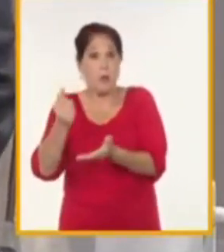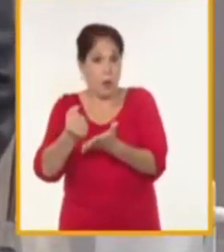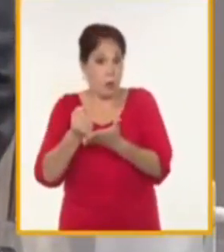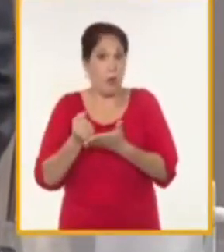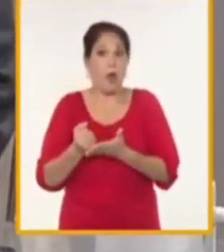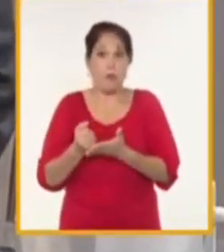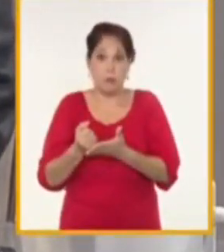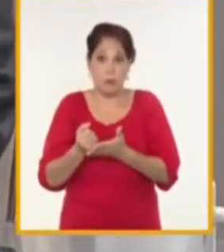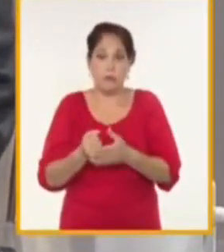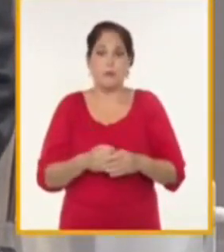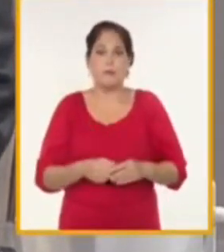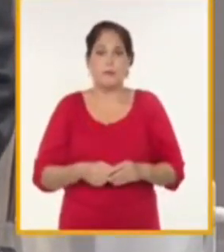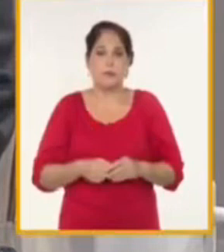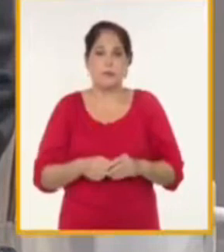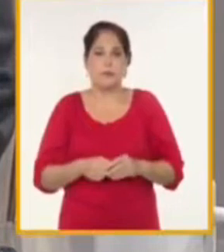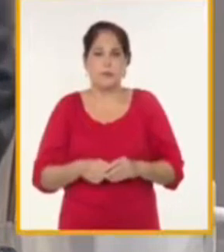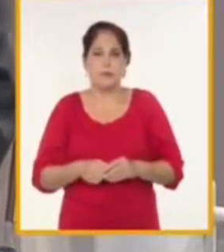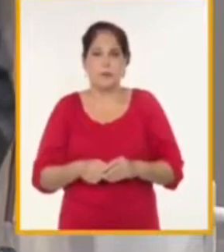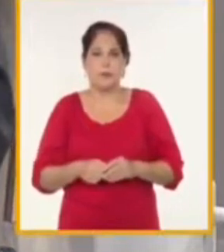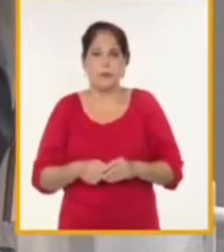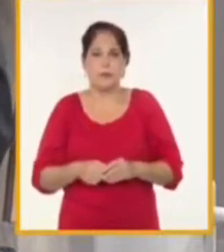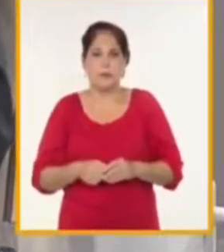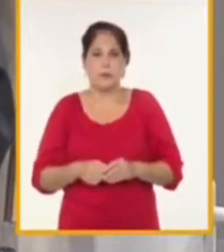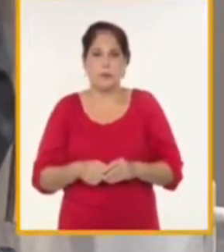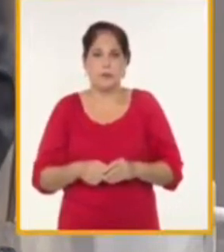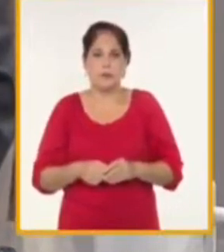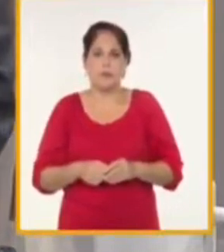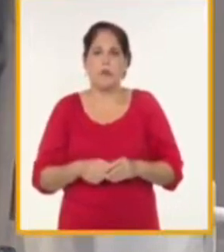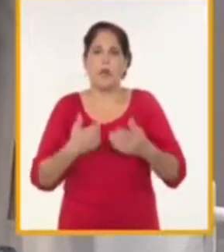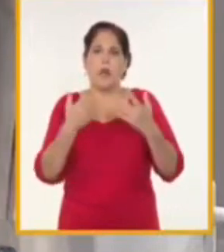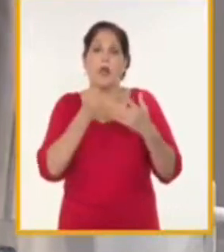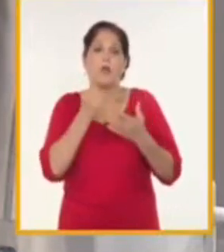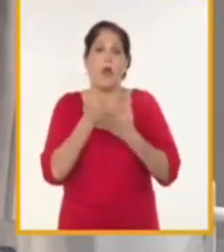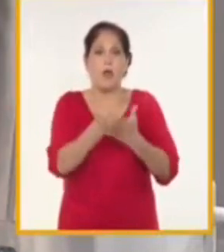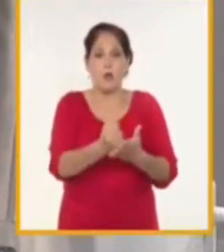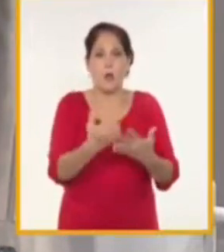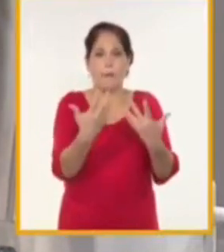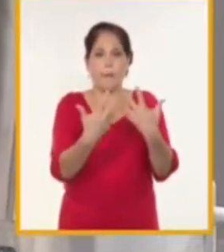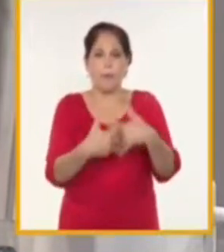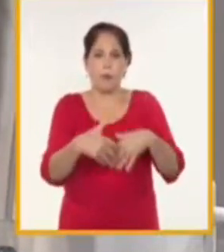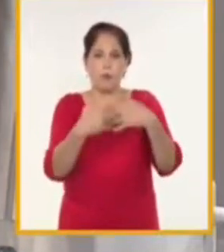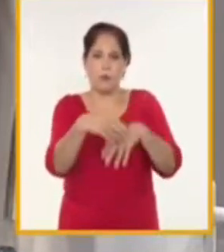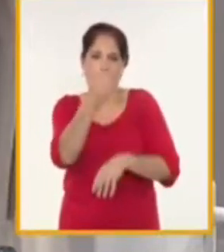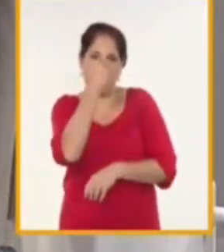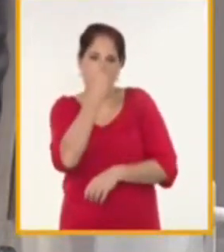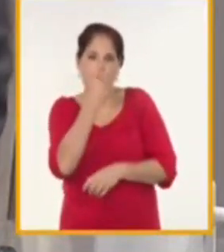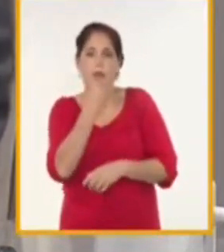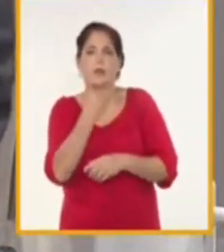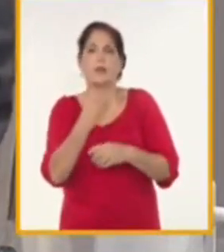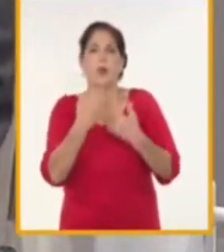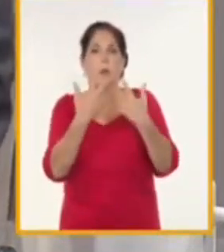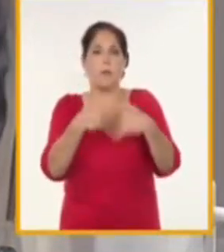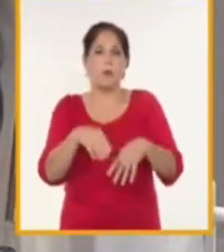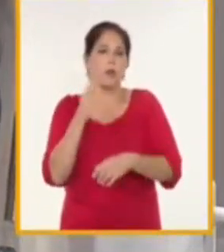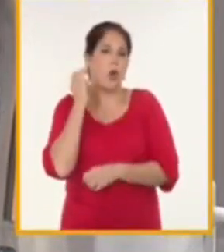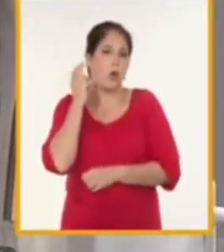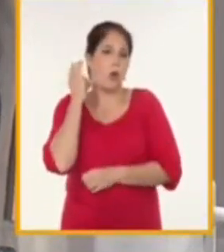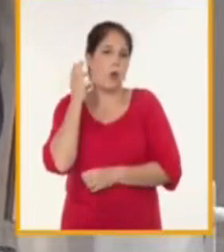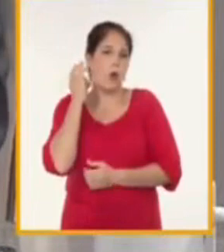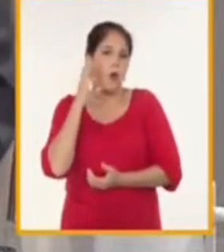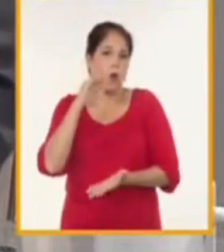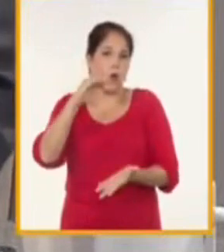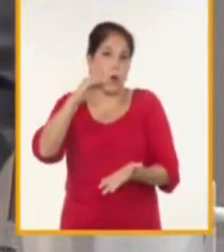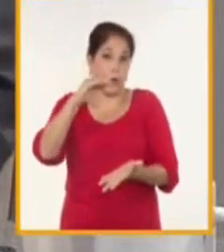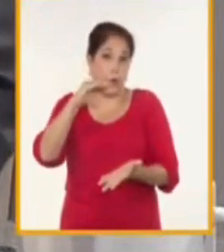toda la esfera de producción de alimentos a la exportación de nuestros rones que es uno de nuestros